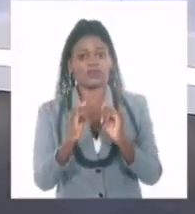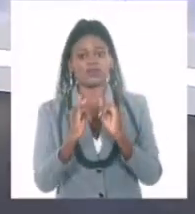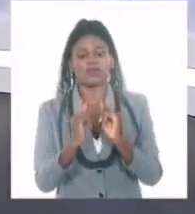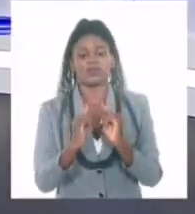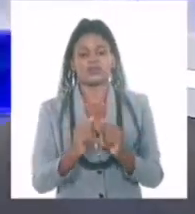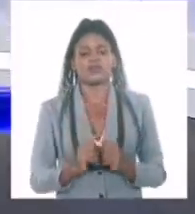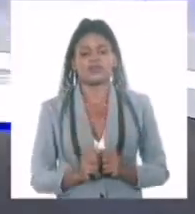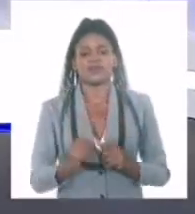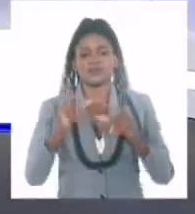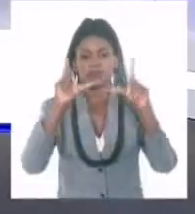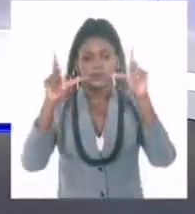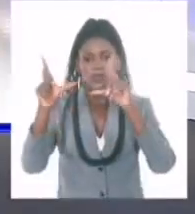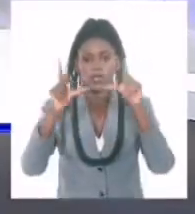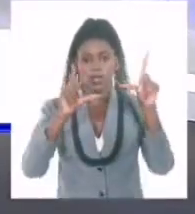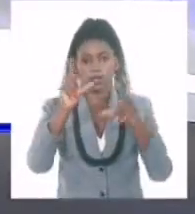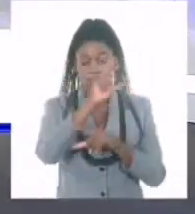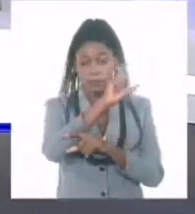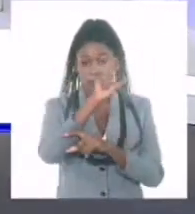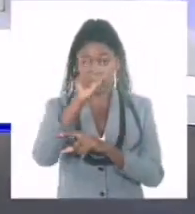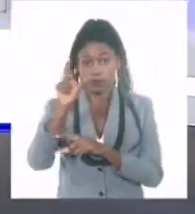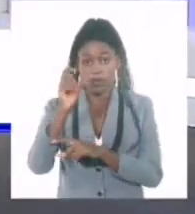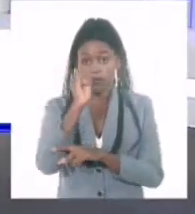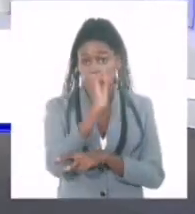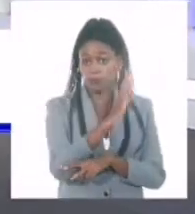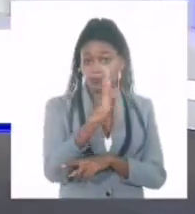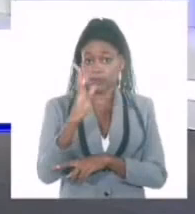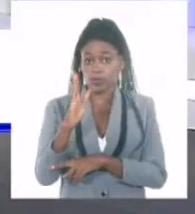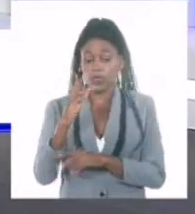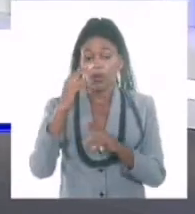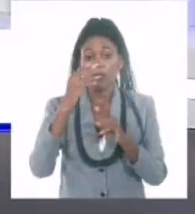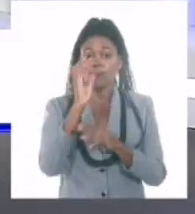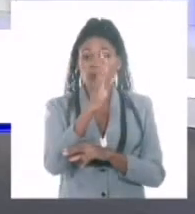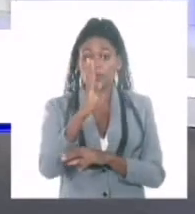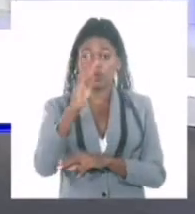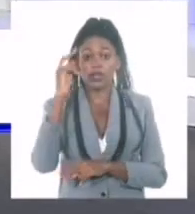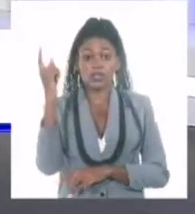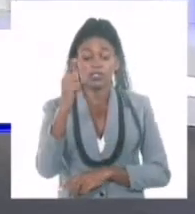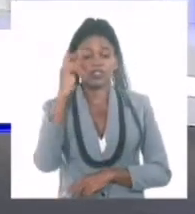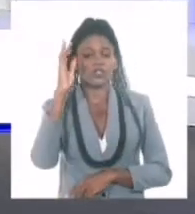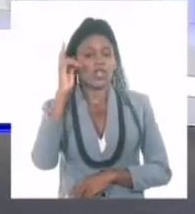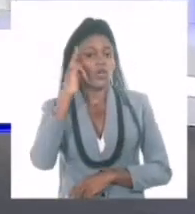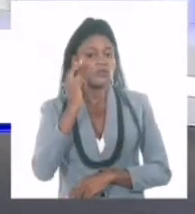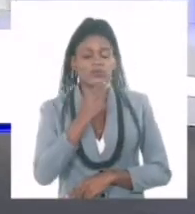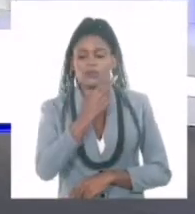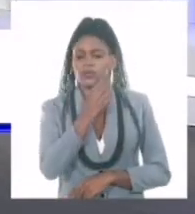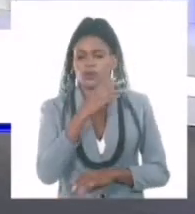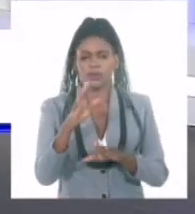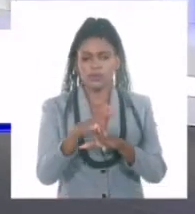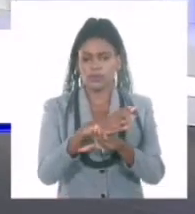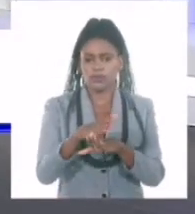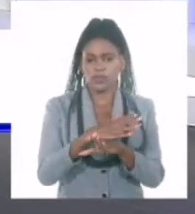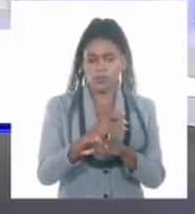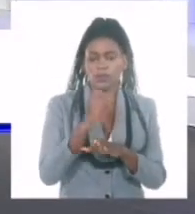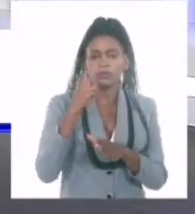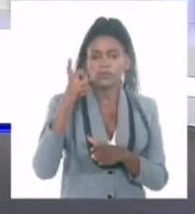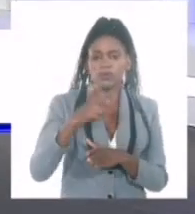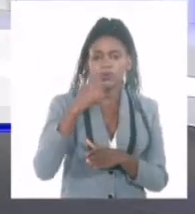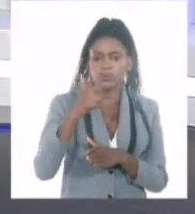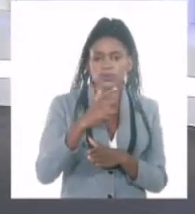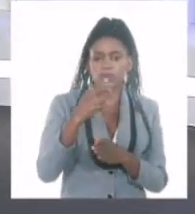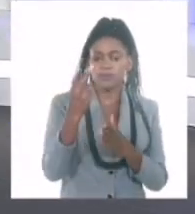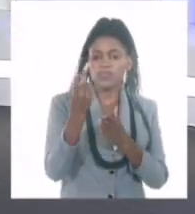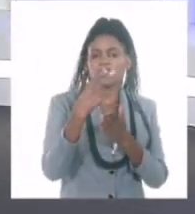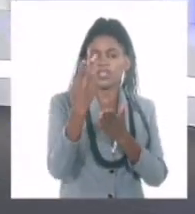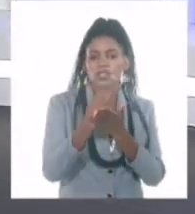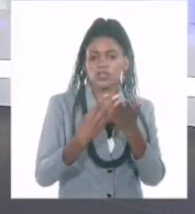Galería El Reino de Este Mundo de la Biblioteca Nacional José Martí acogió hoy el espacio de promoción de la literatura, el autor y su obra.